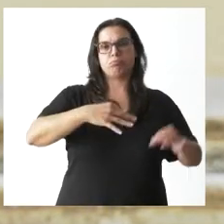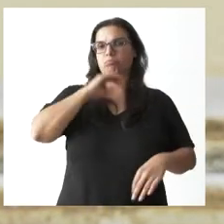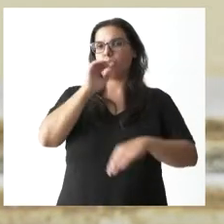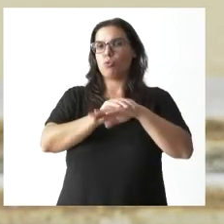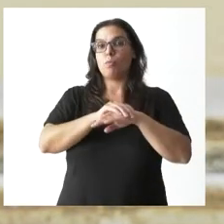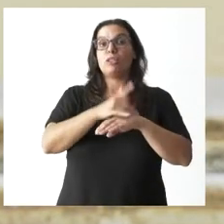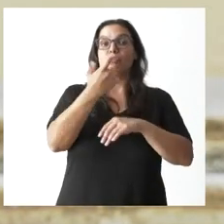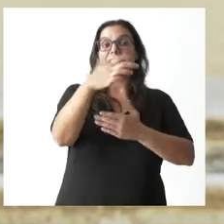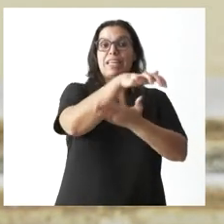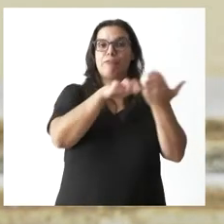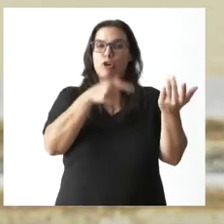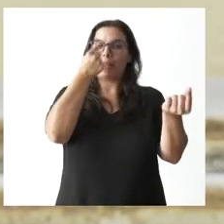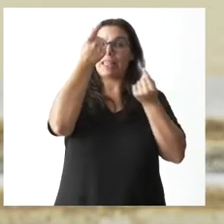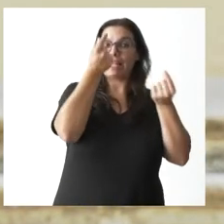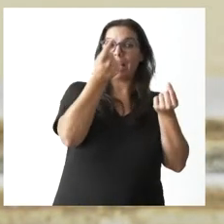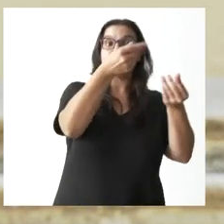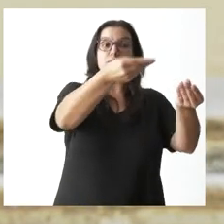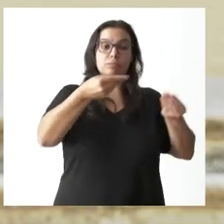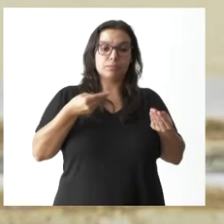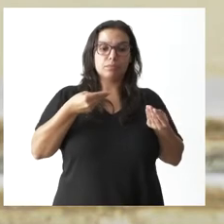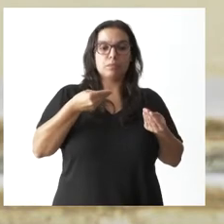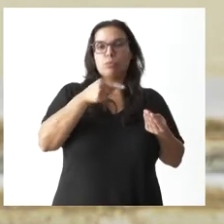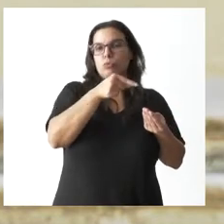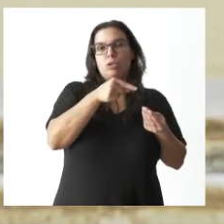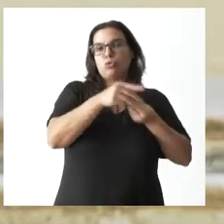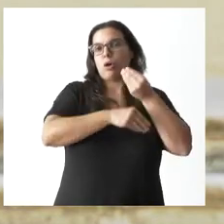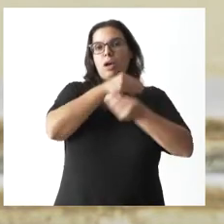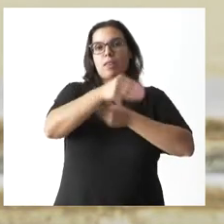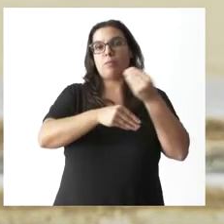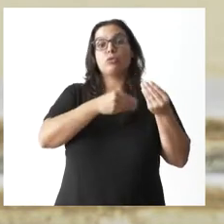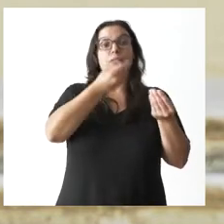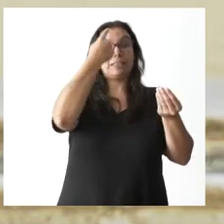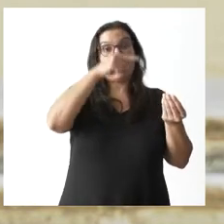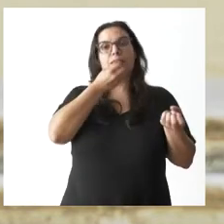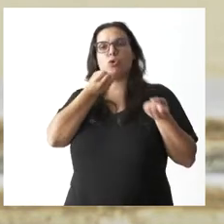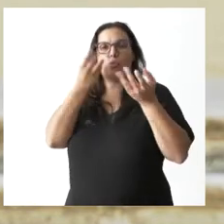ultimado y terminado, serán, lógicamente, los primeros en conocerlo.